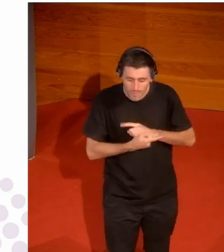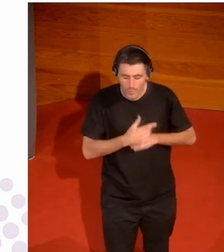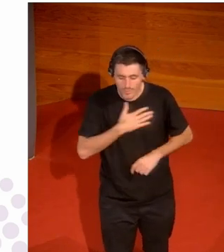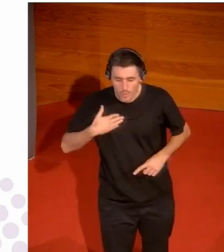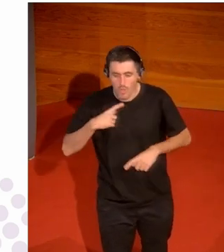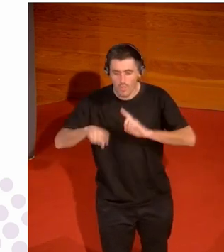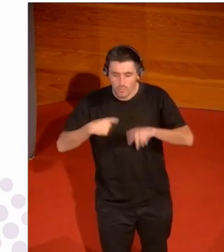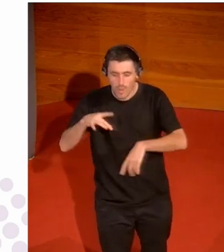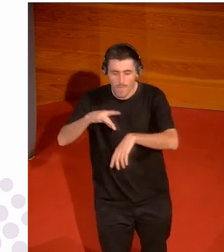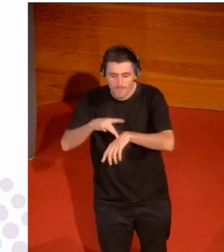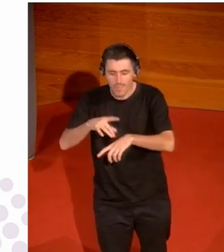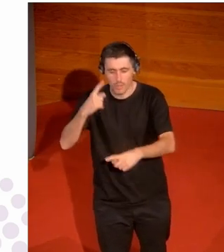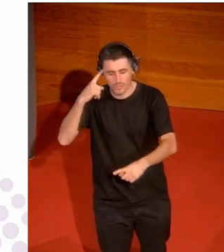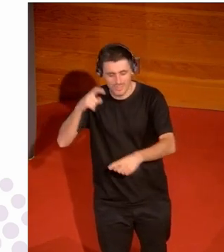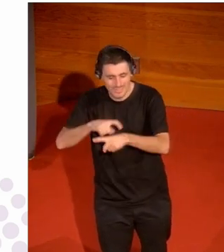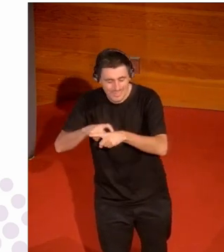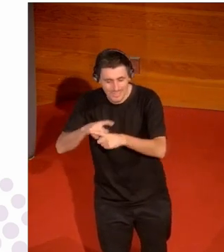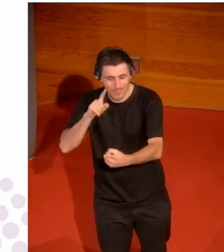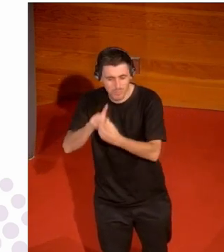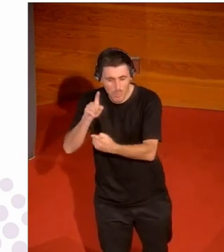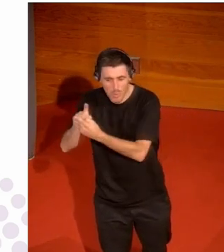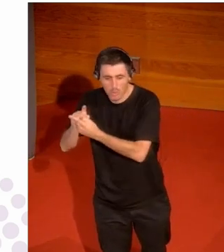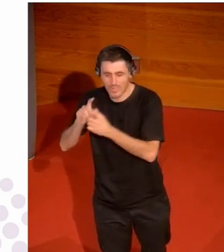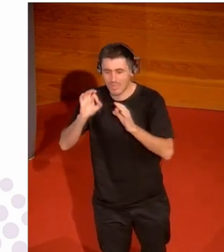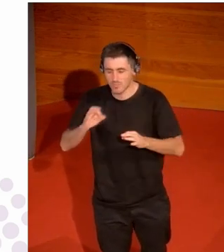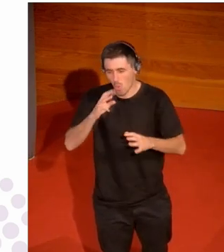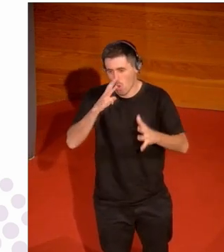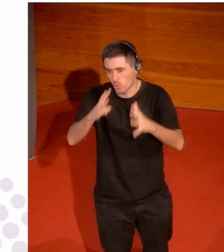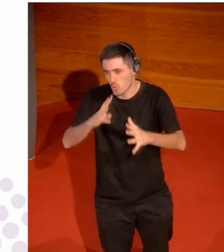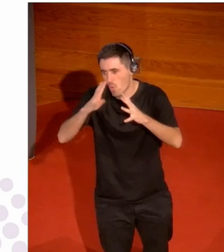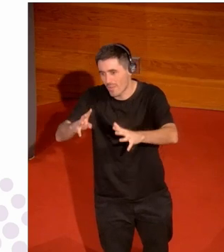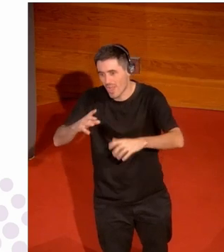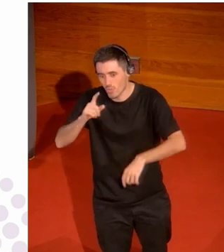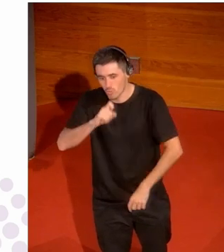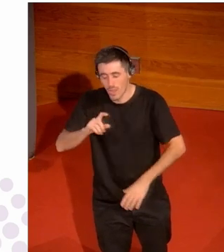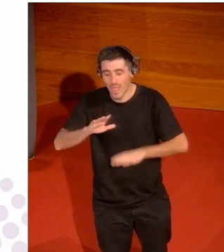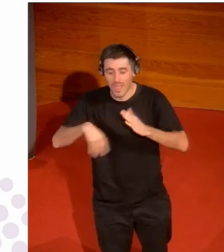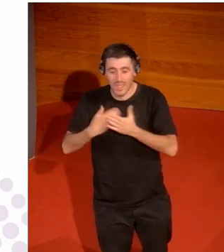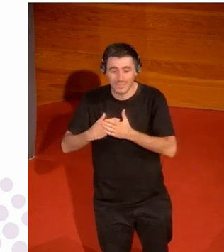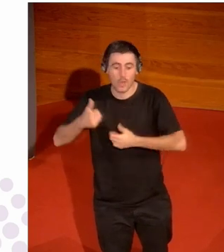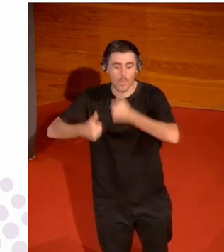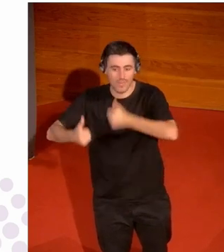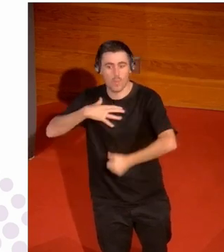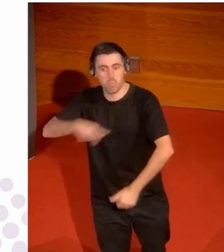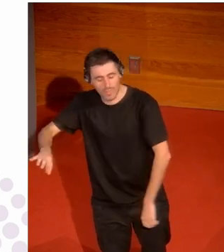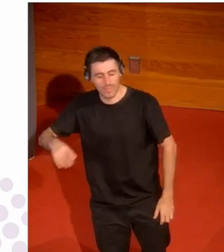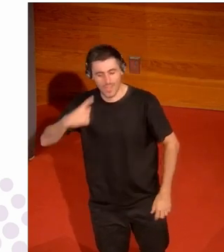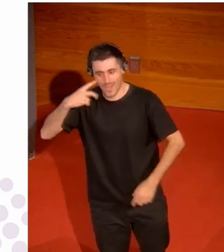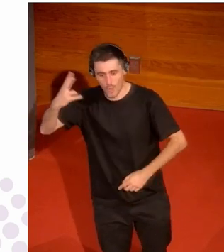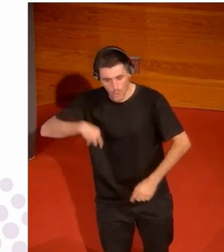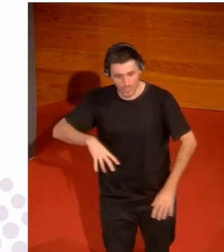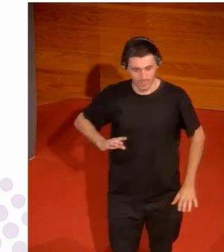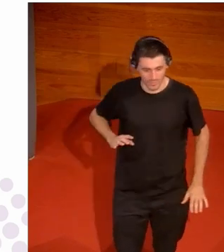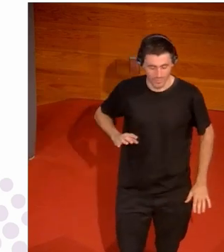y seguir hacia adelante es una transición que son muchos años siete, ocho, nueve años hasta que por fin puedes competir y te dan el visto bueno